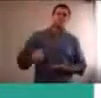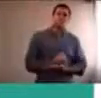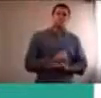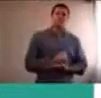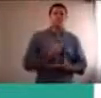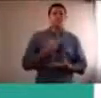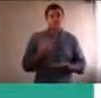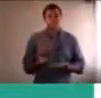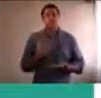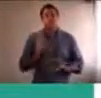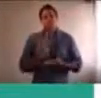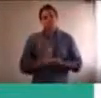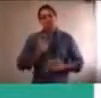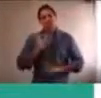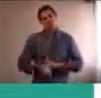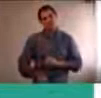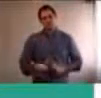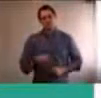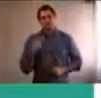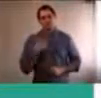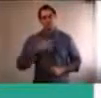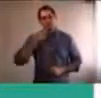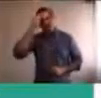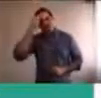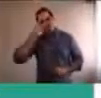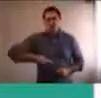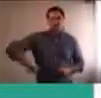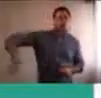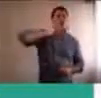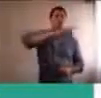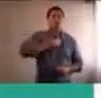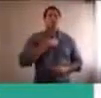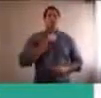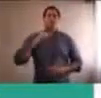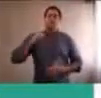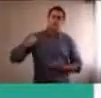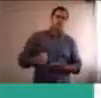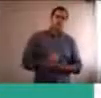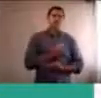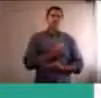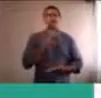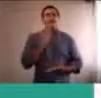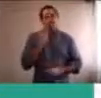entender que todos, nos frustramos, y que en este momento, estamos como sensibles,